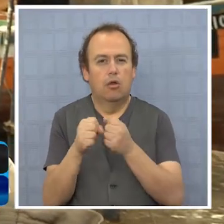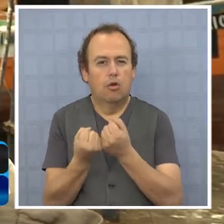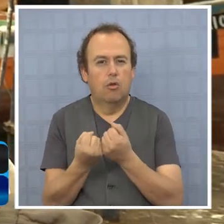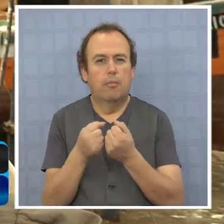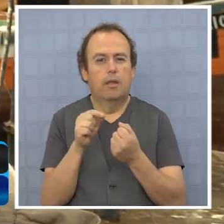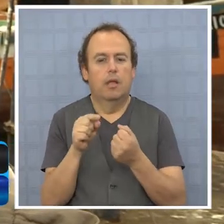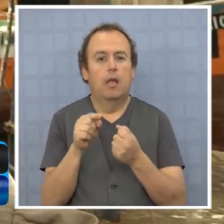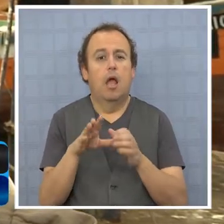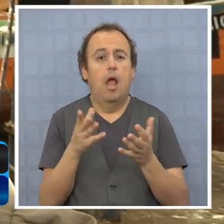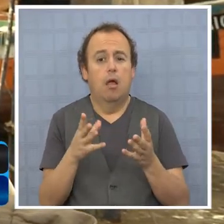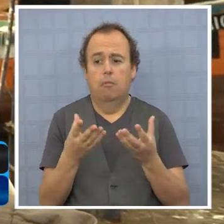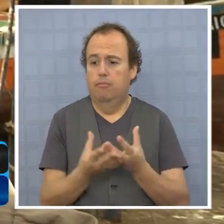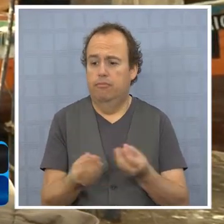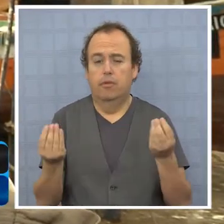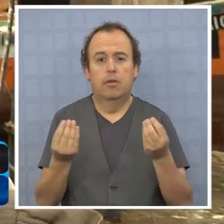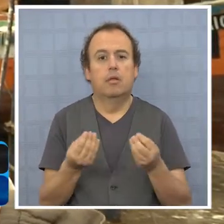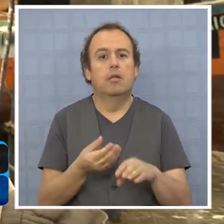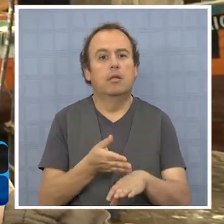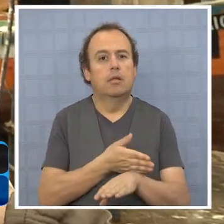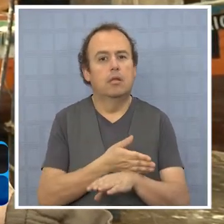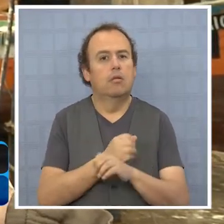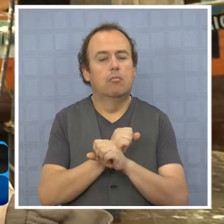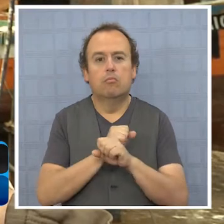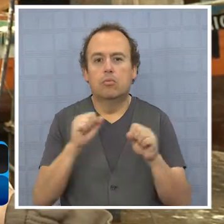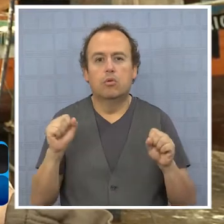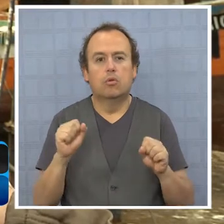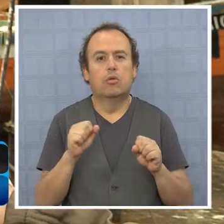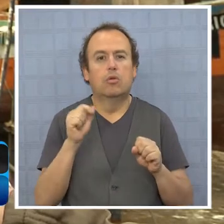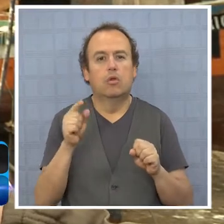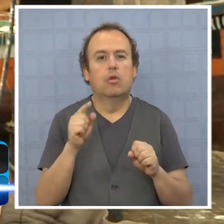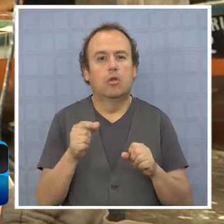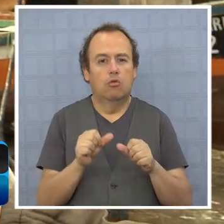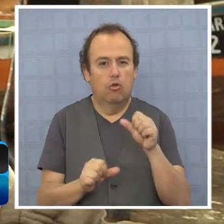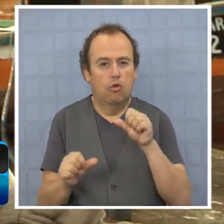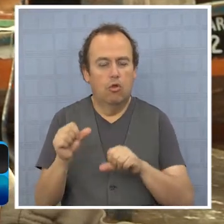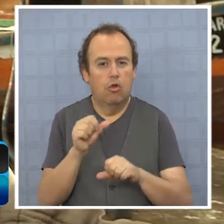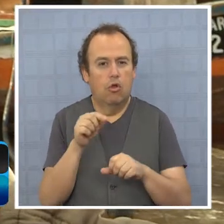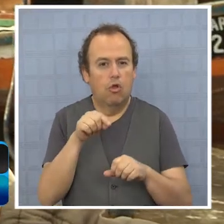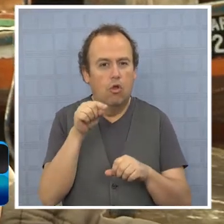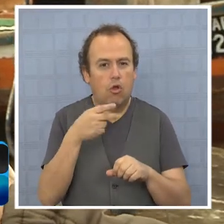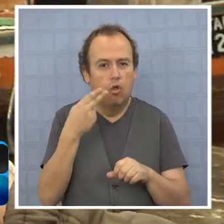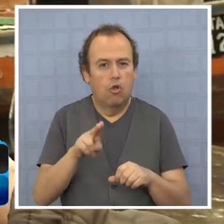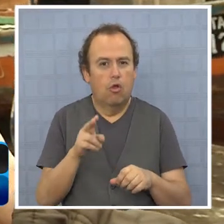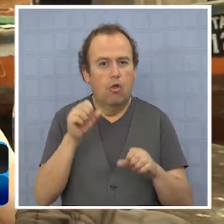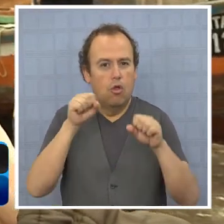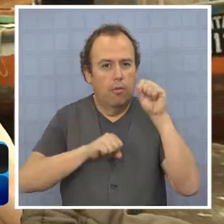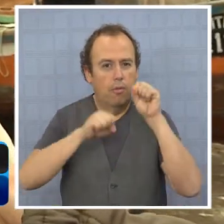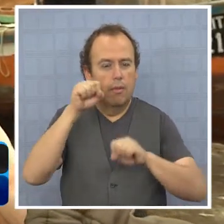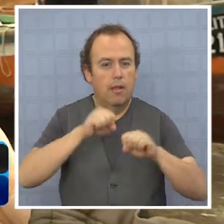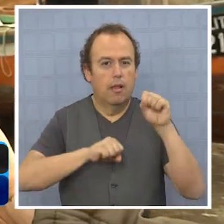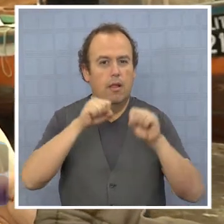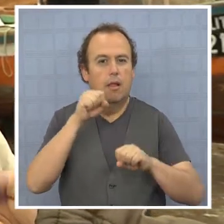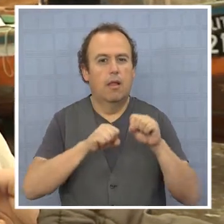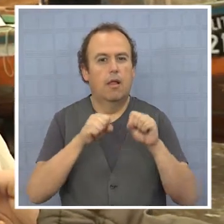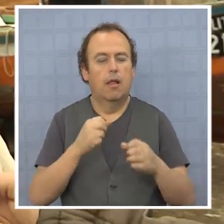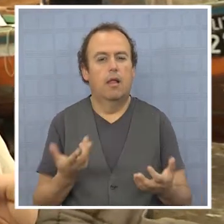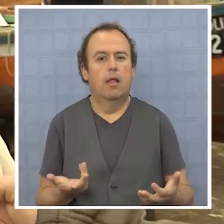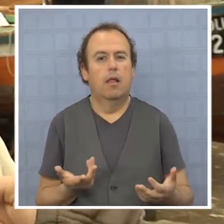En ese momento la sardina no se podía capturar, pero era imposible que el biólogo, que trabajaba para la empresa pesquera,